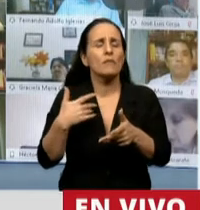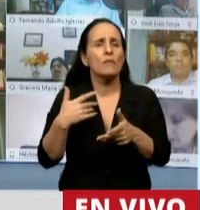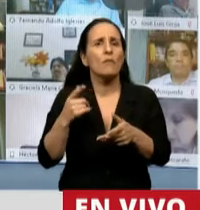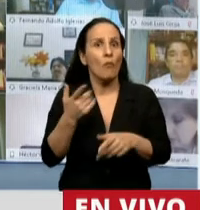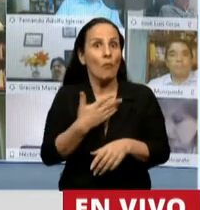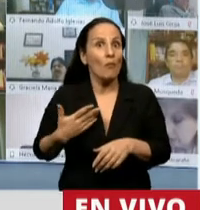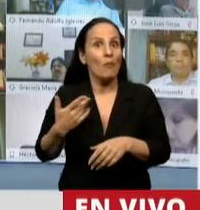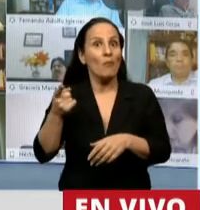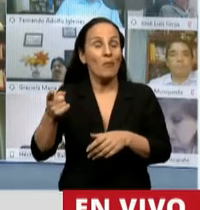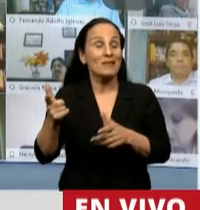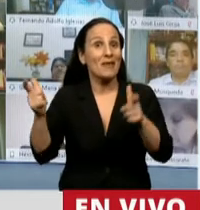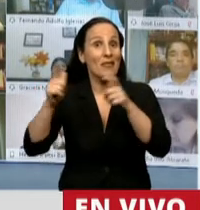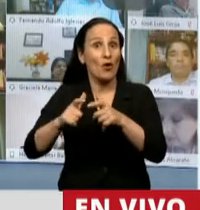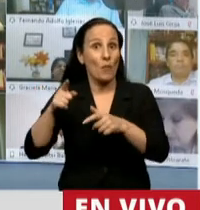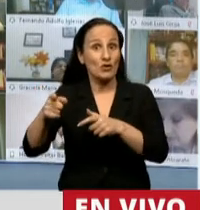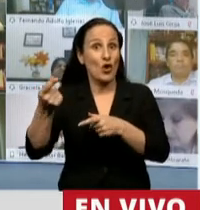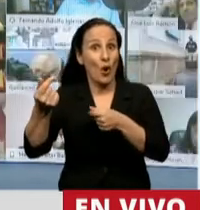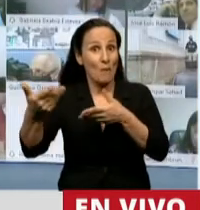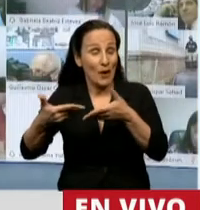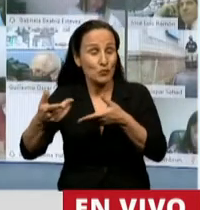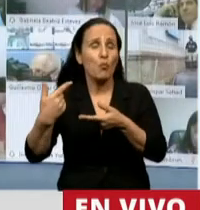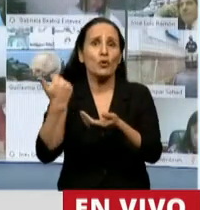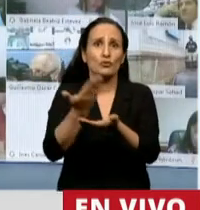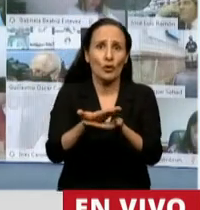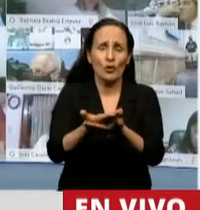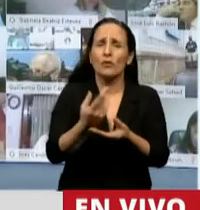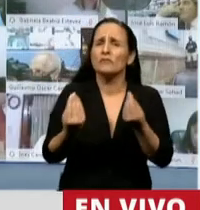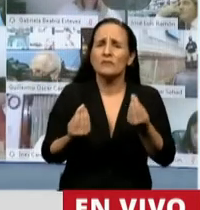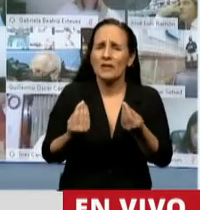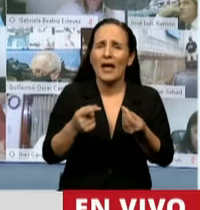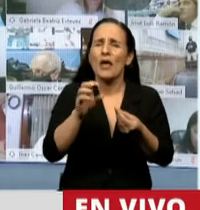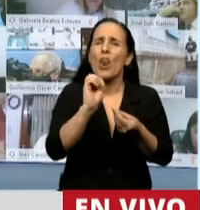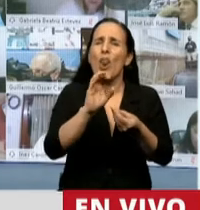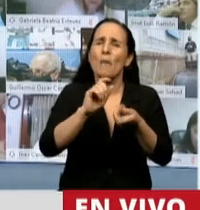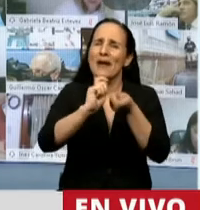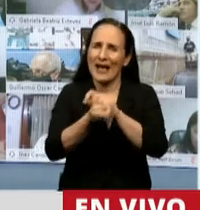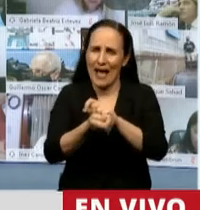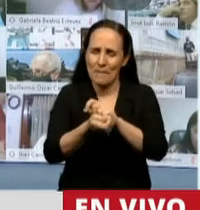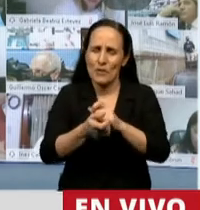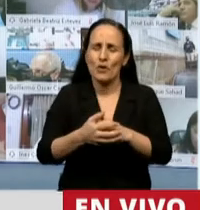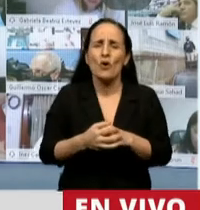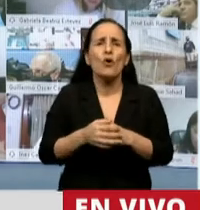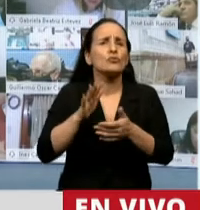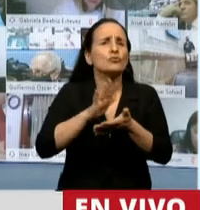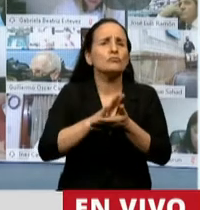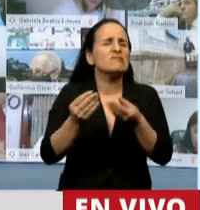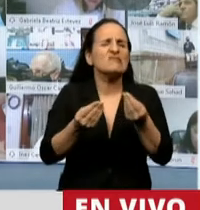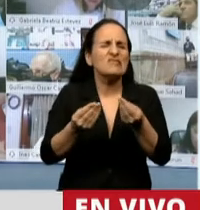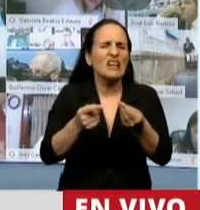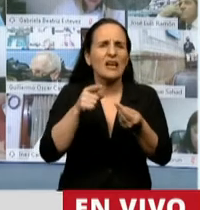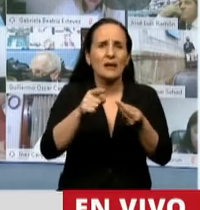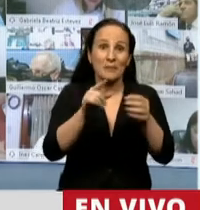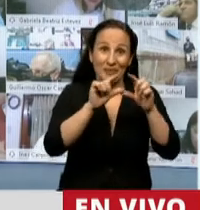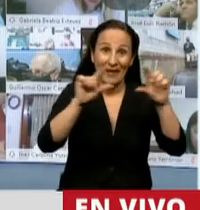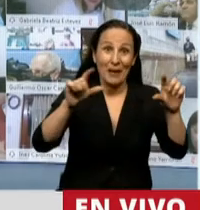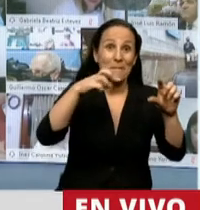Presidente de la Comisión de Presupuestos, acerca del cambio de nombre que propone en cuanto a reemplazar la expresión